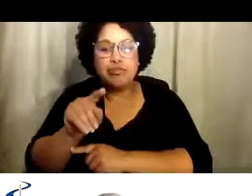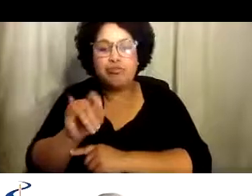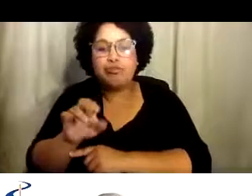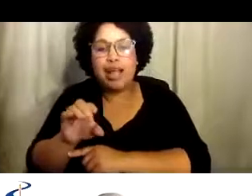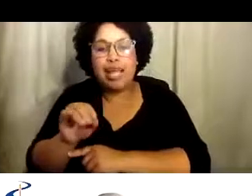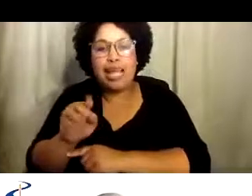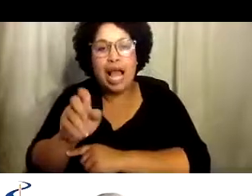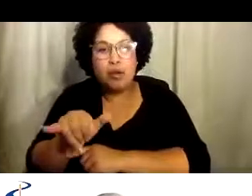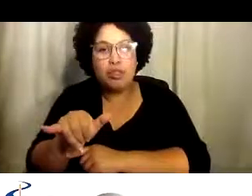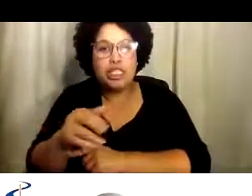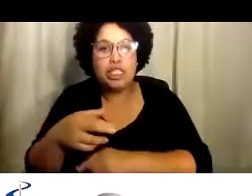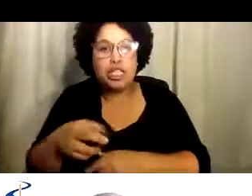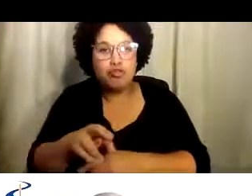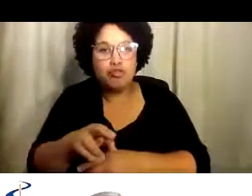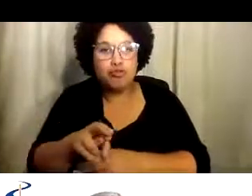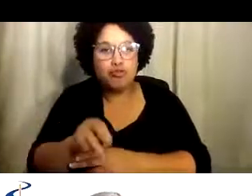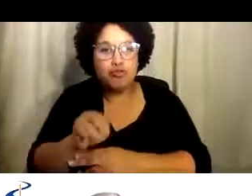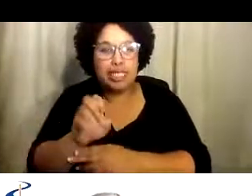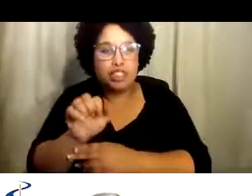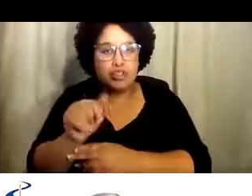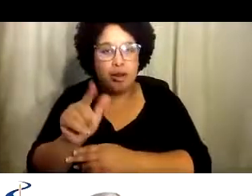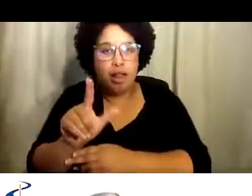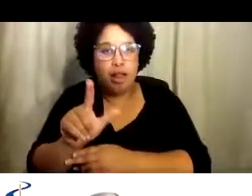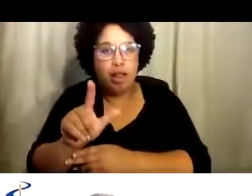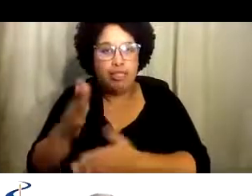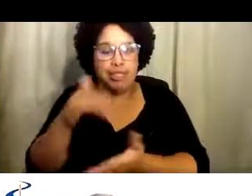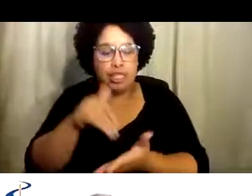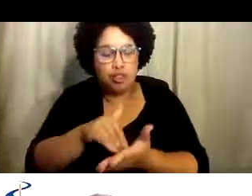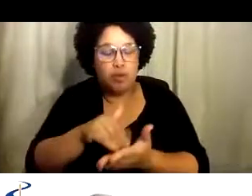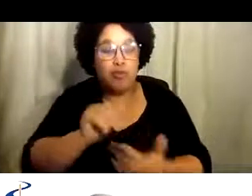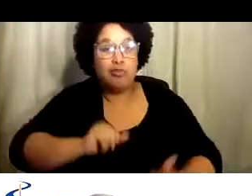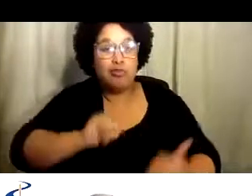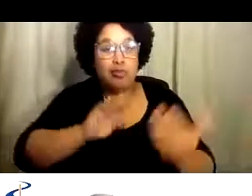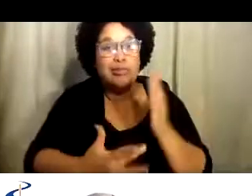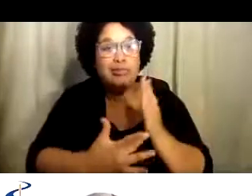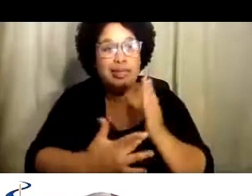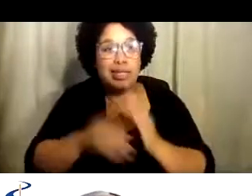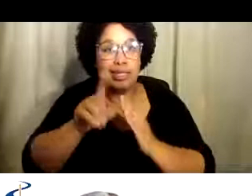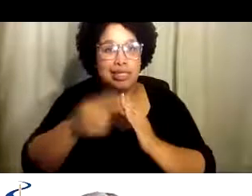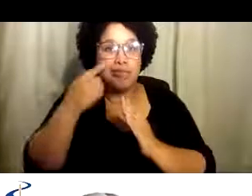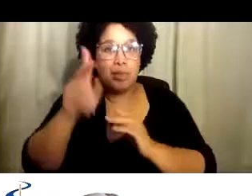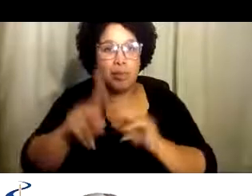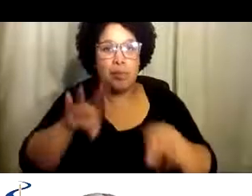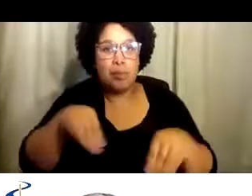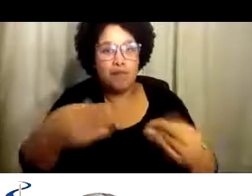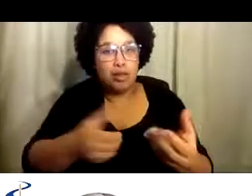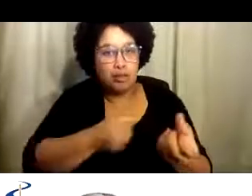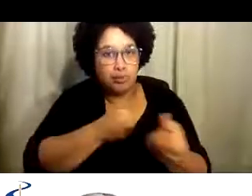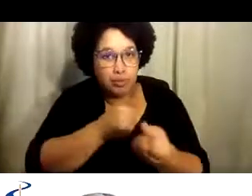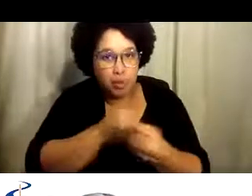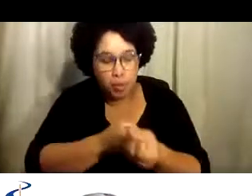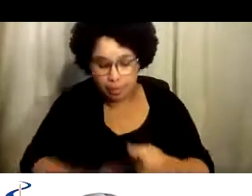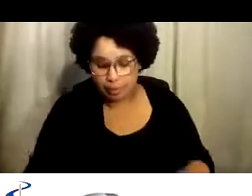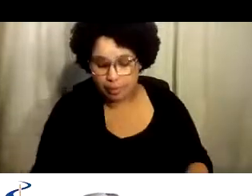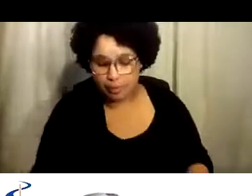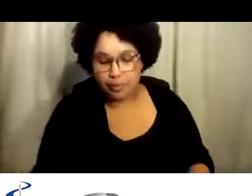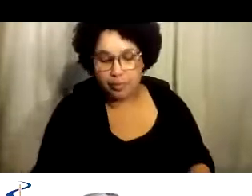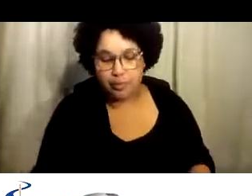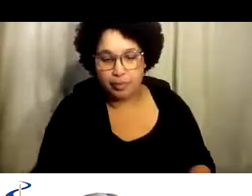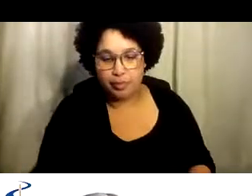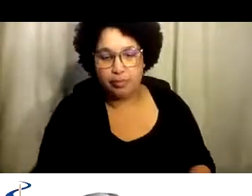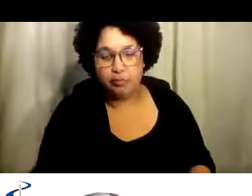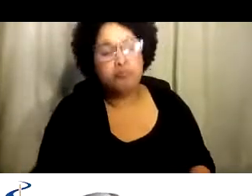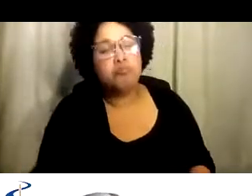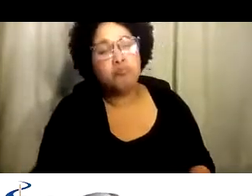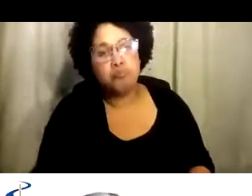se envió por medio del DDS y Centro Regional Kern antes de COVID para poder abordar las necesidades técnicas de personas a quien servimos.